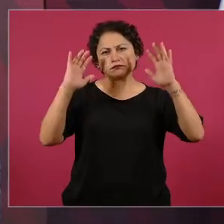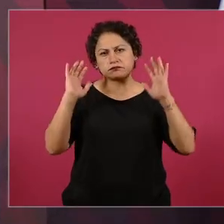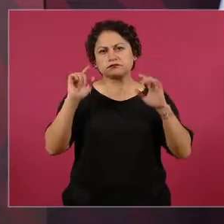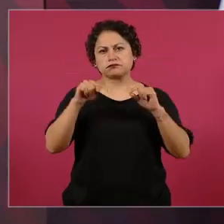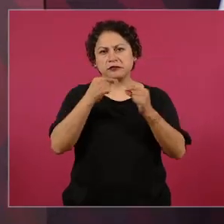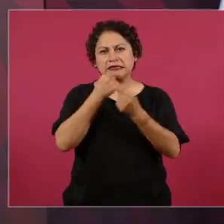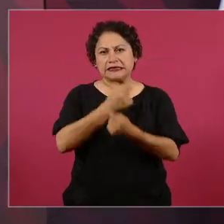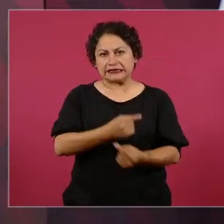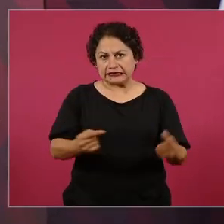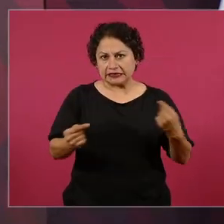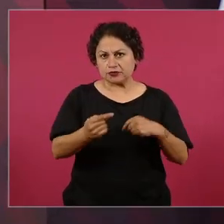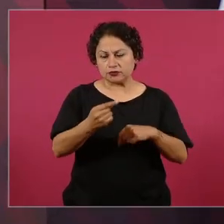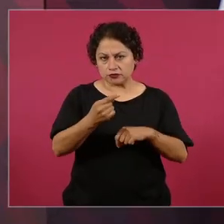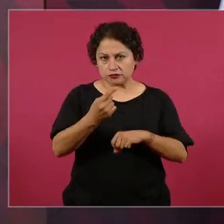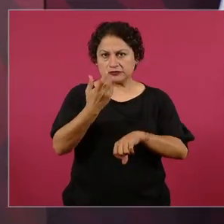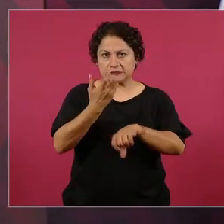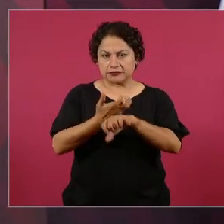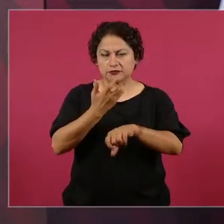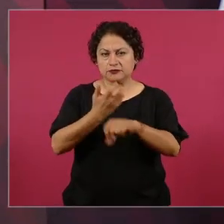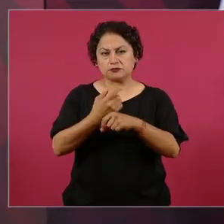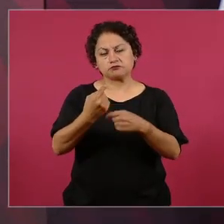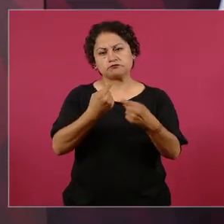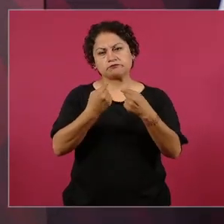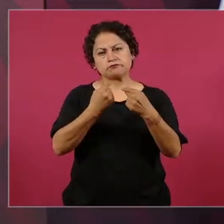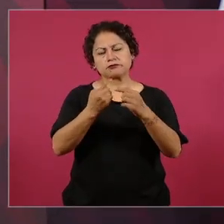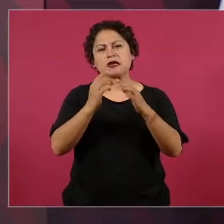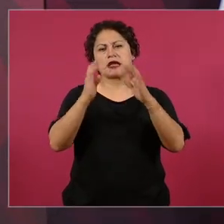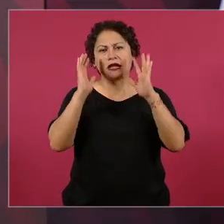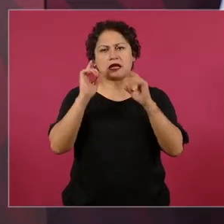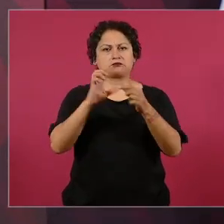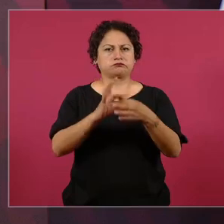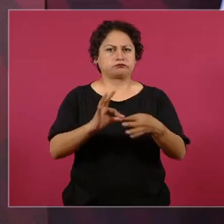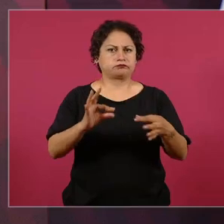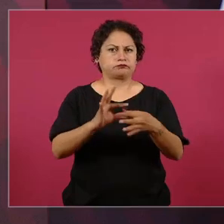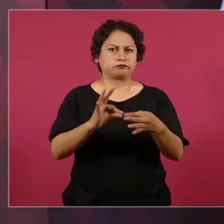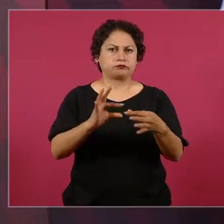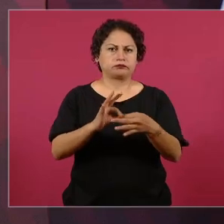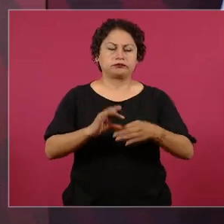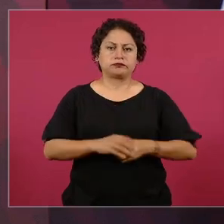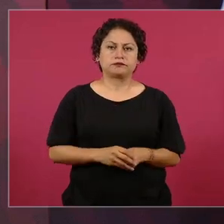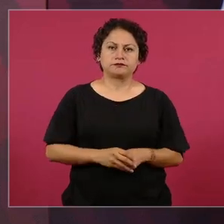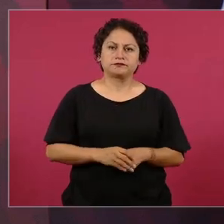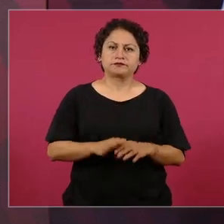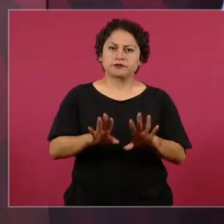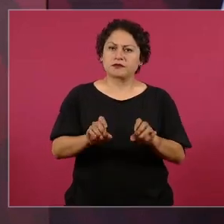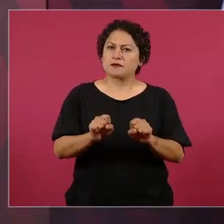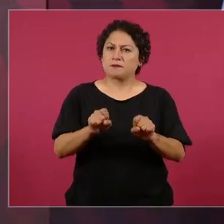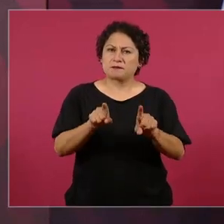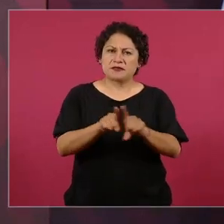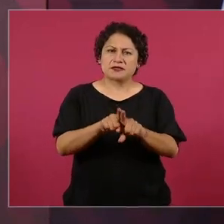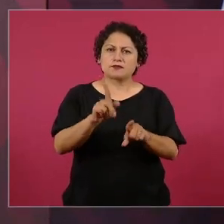estadounidenses y lo decía don Pepe Iturriaga